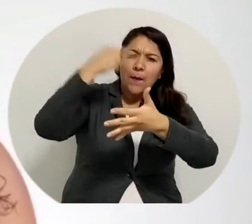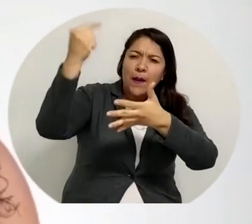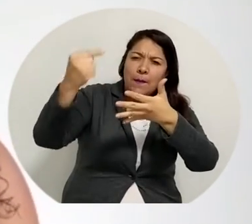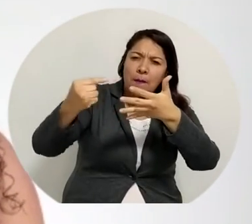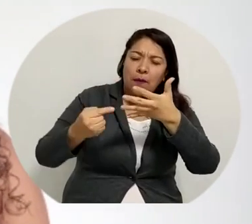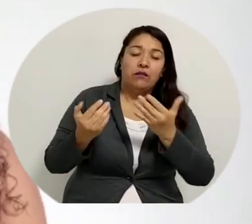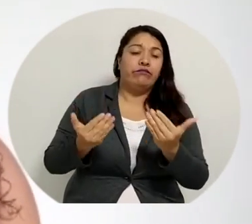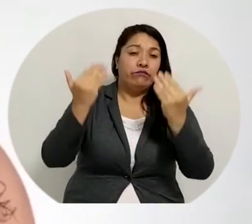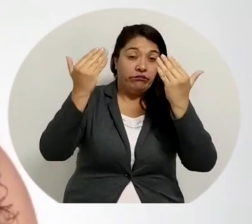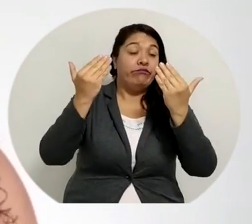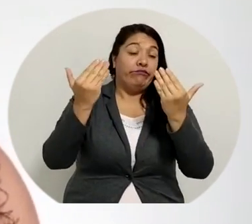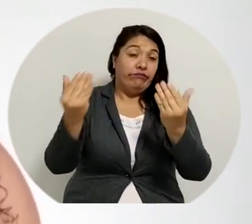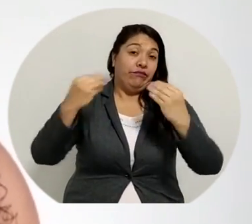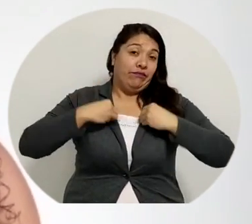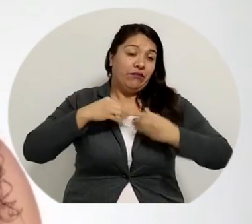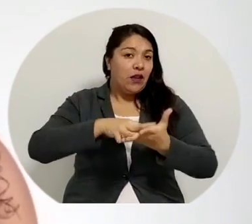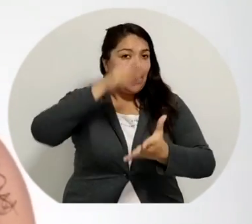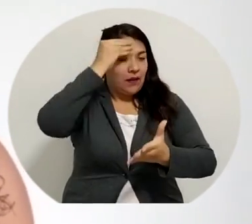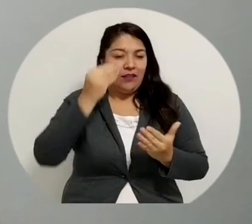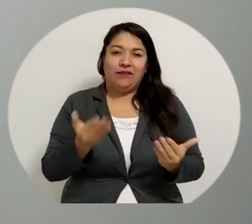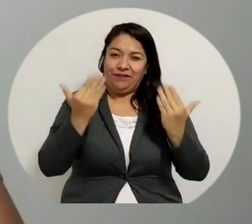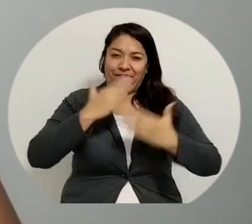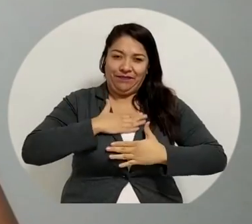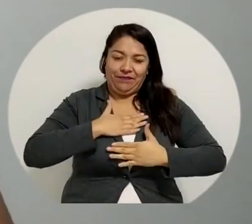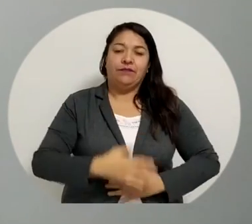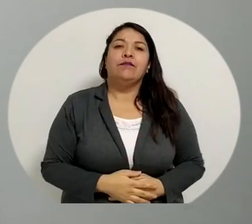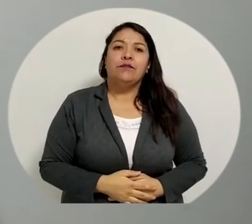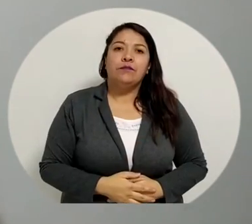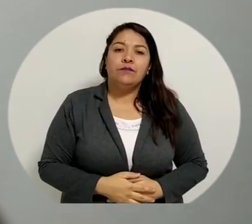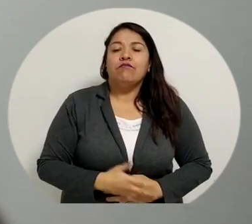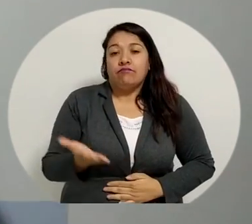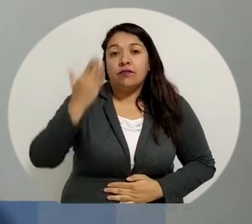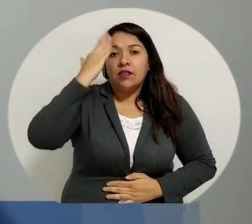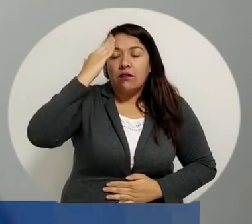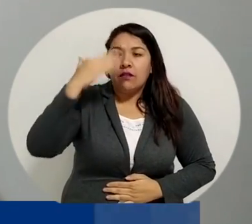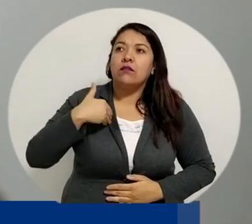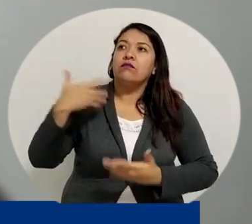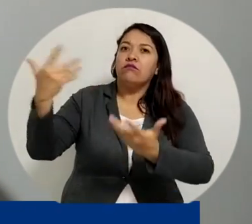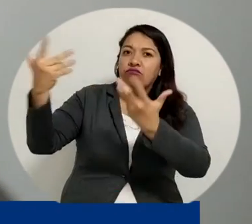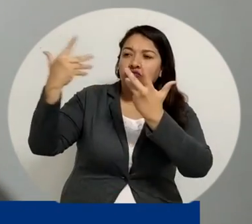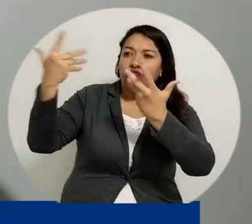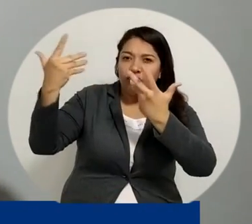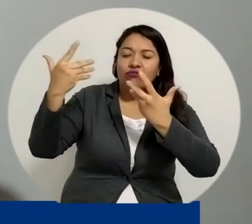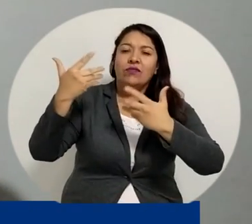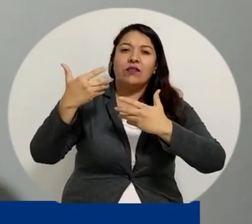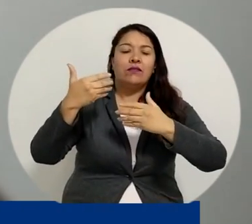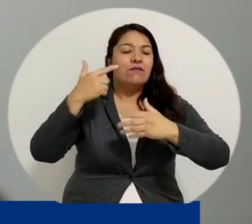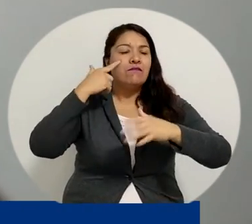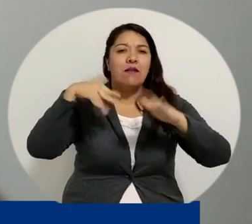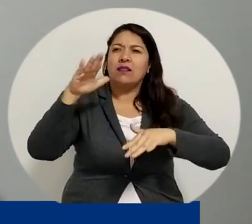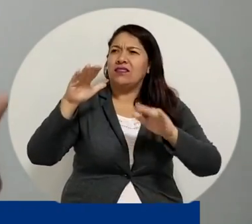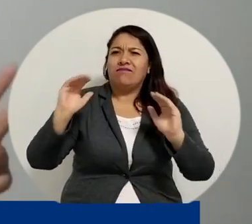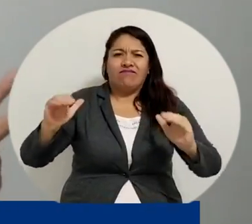cada día han sido favorables para mi aprendizaje pero específicamente son tres enseñanzas que yo me llevo a esta clase la primera es la